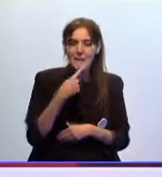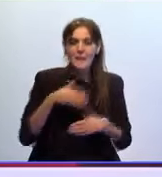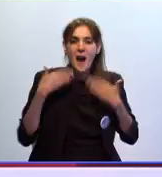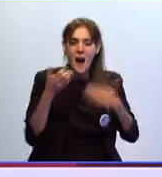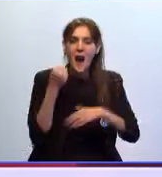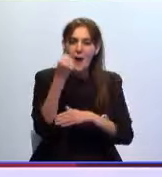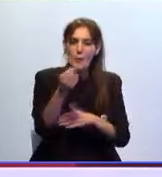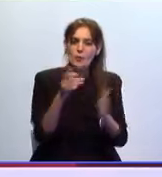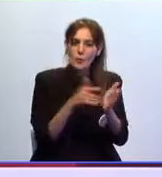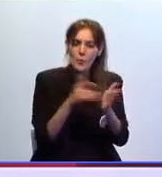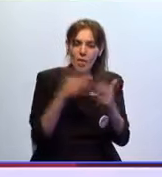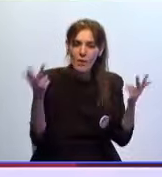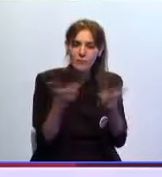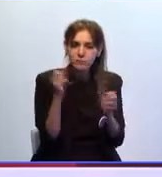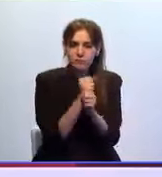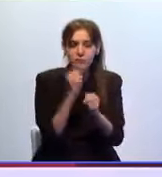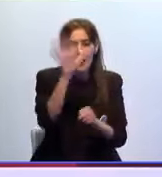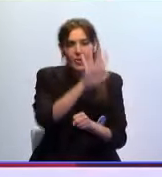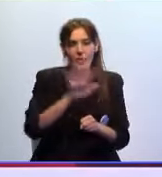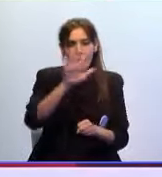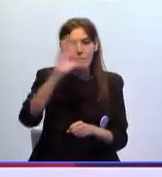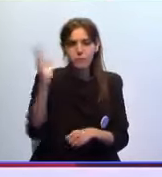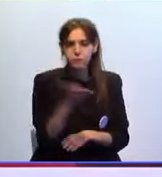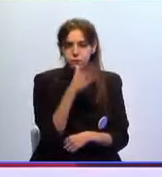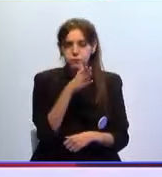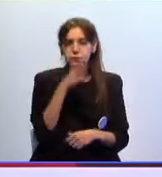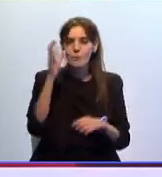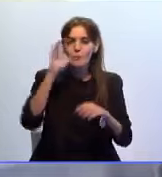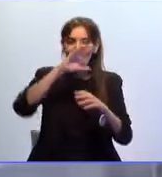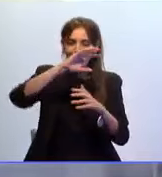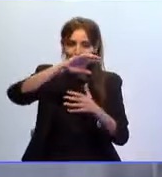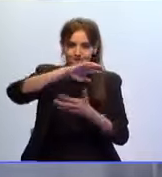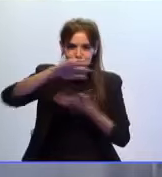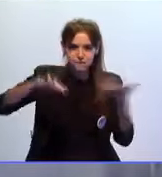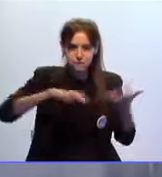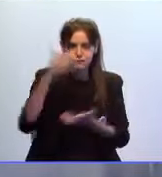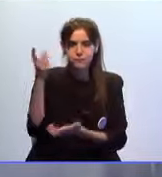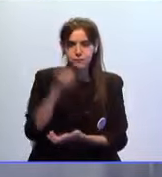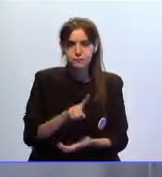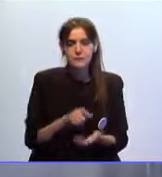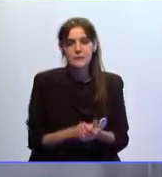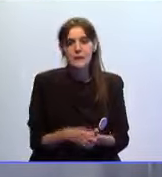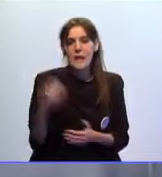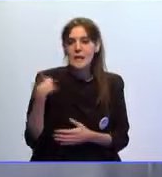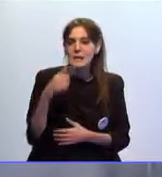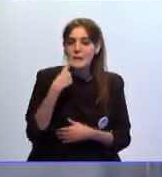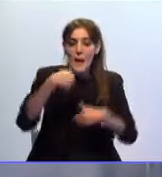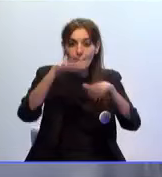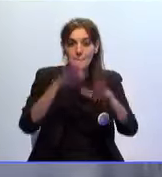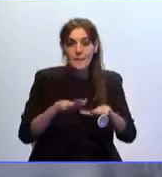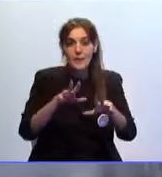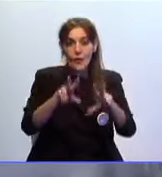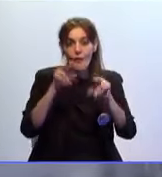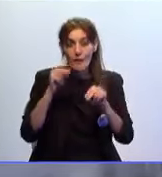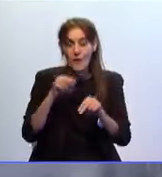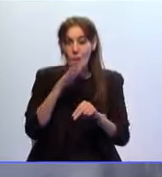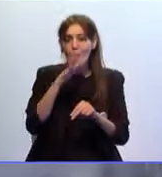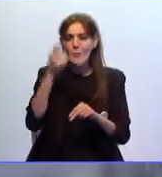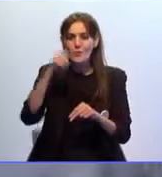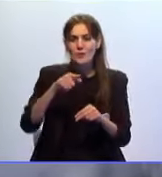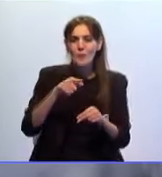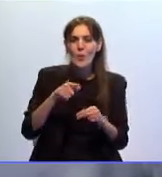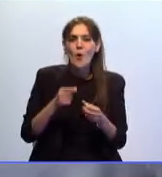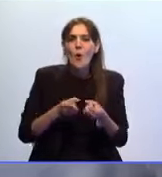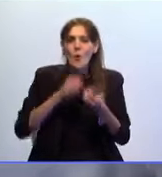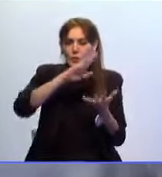en Valencia, y en el resto de zonas afectadas por el temporal. Se acaba de suspender el Pleno debido a las noticias